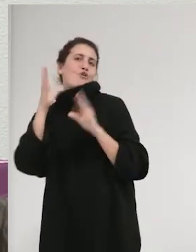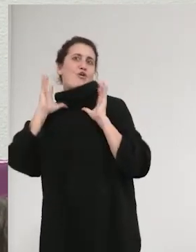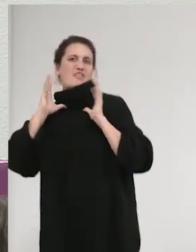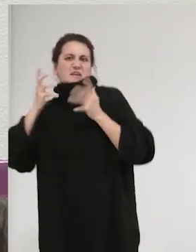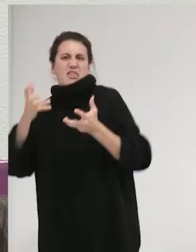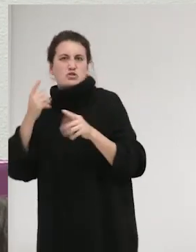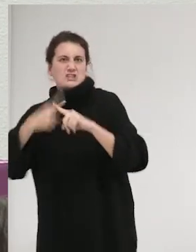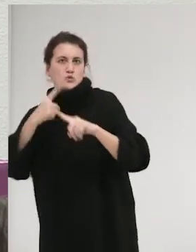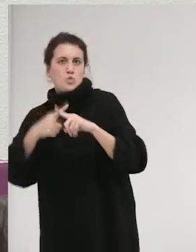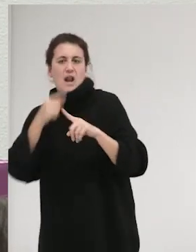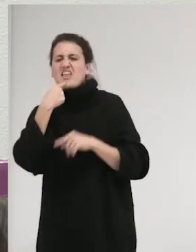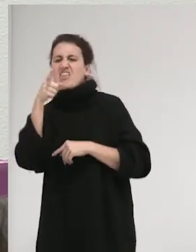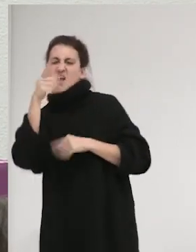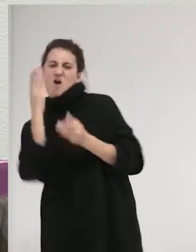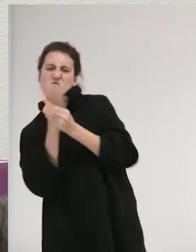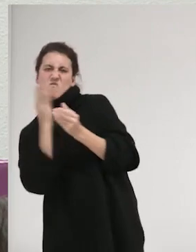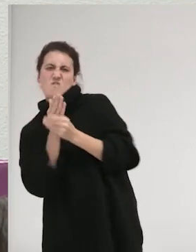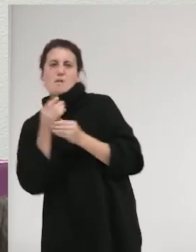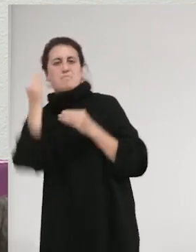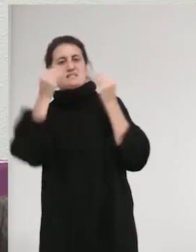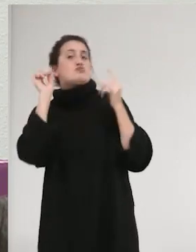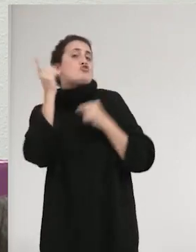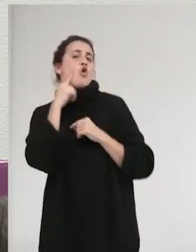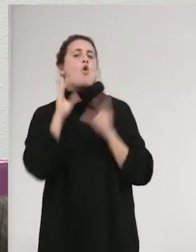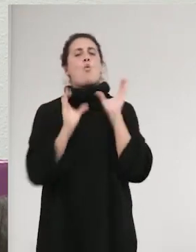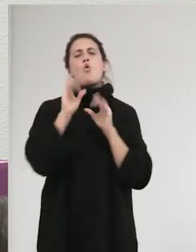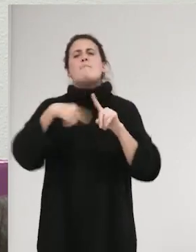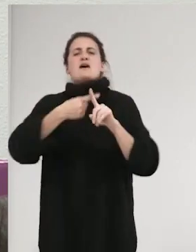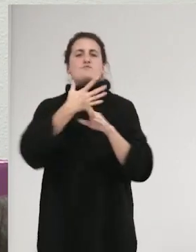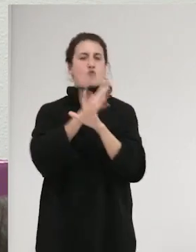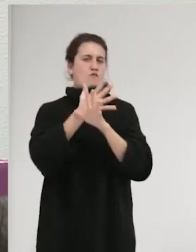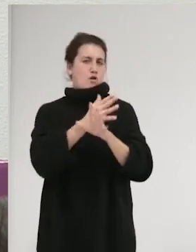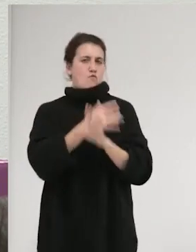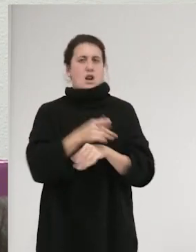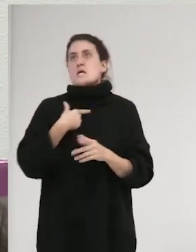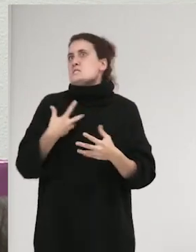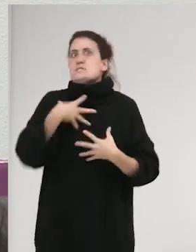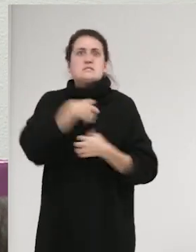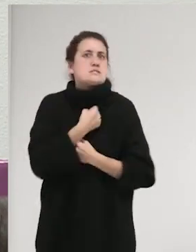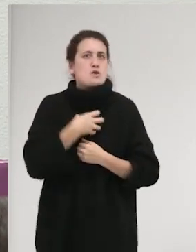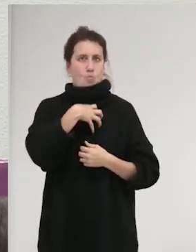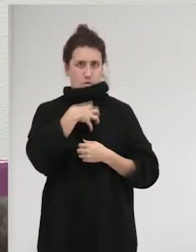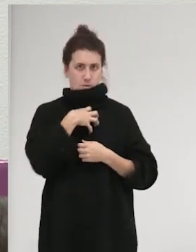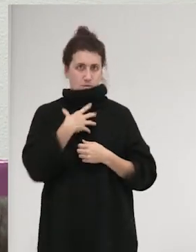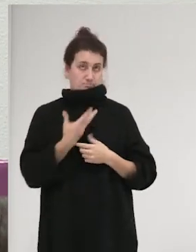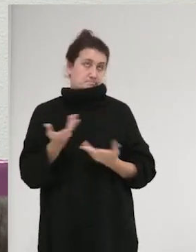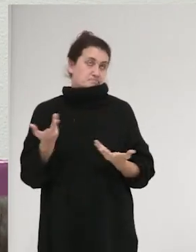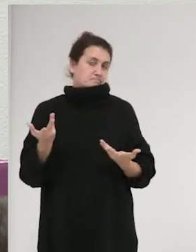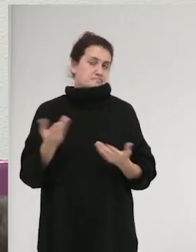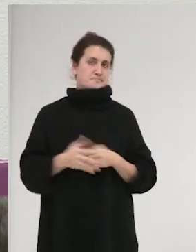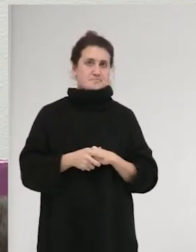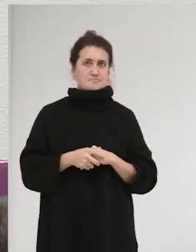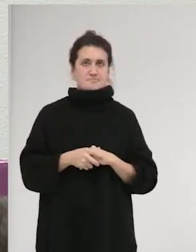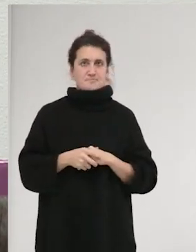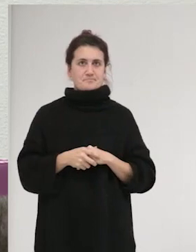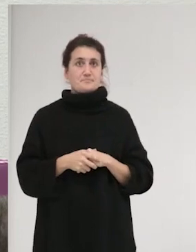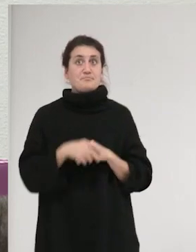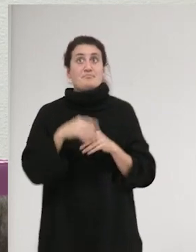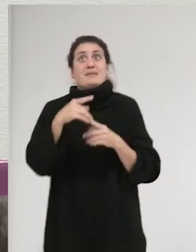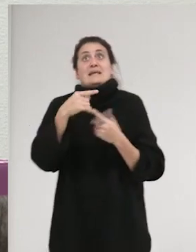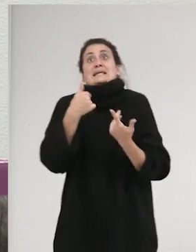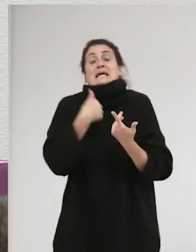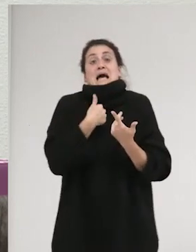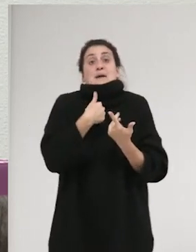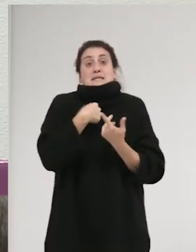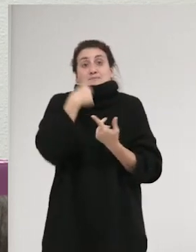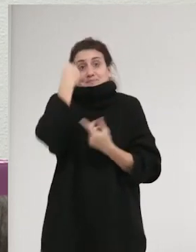tía buena, lo único que piensa es en su culo y en follarse, ¿no? Y que no se puede contener, ¿no? Pero probablemente, a mí lo que me parece es